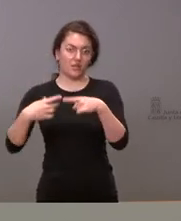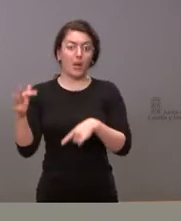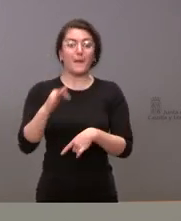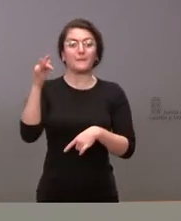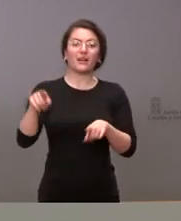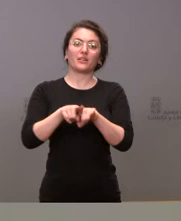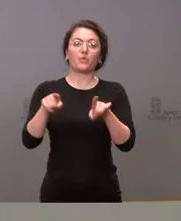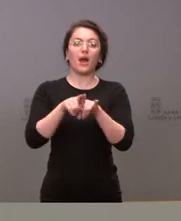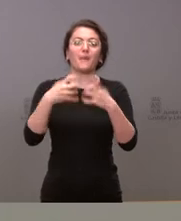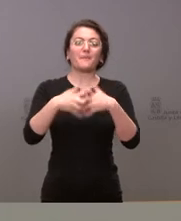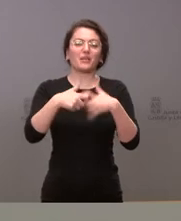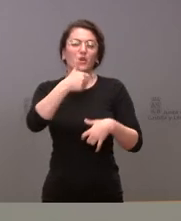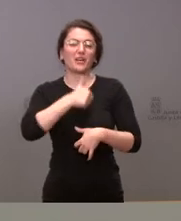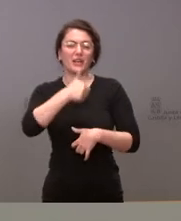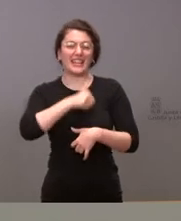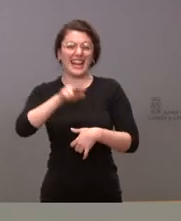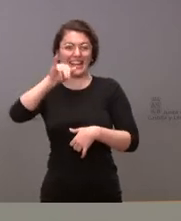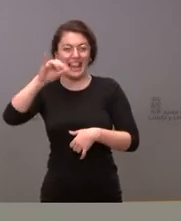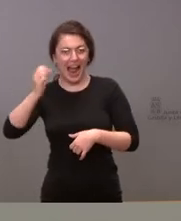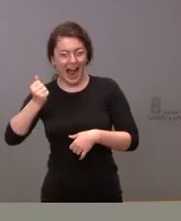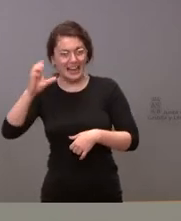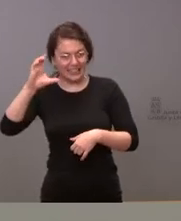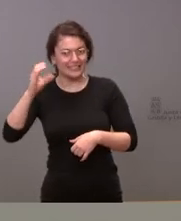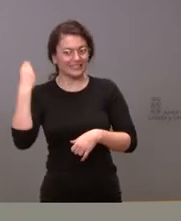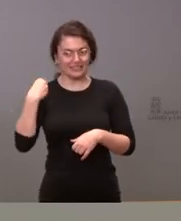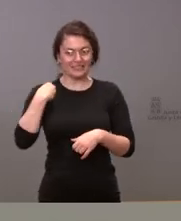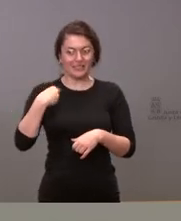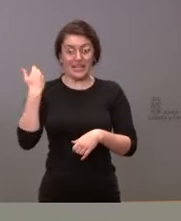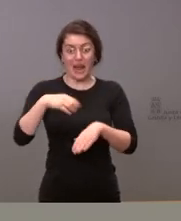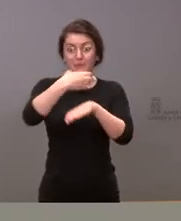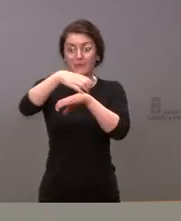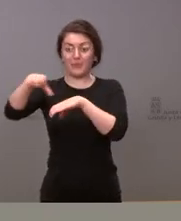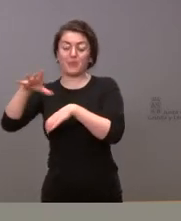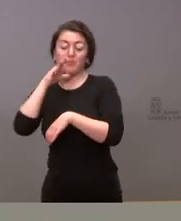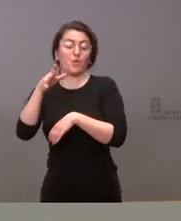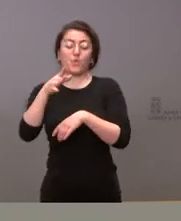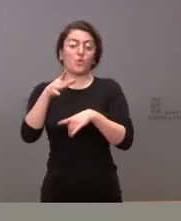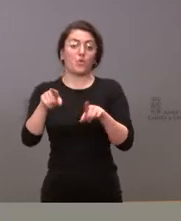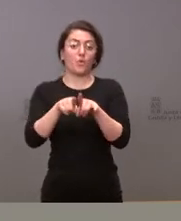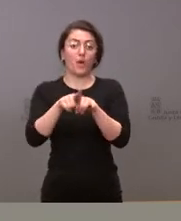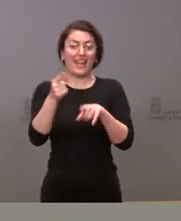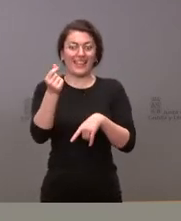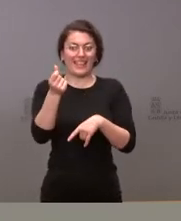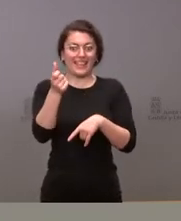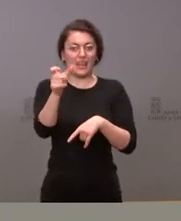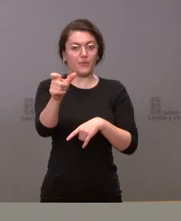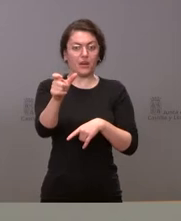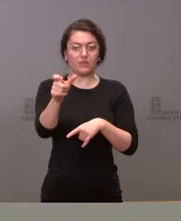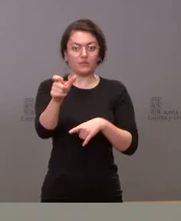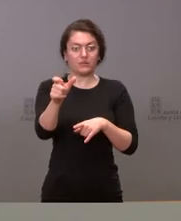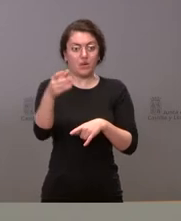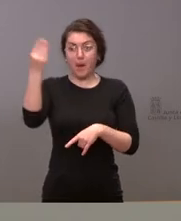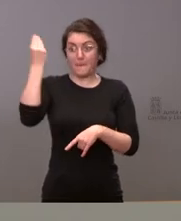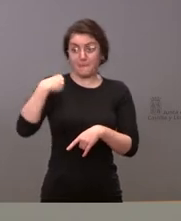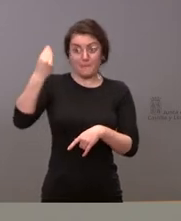y al REACT que hemos venido conociendo también en los últimos tiempos por un importe o una cifra comparable a la que hubiéramos dispuesto de haber tenido